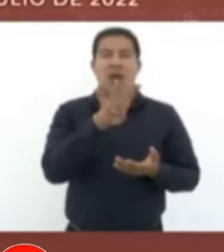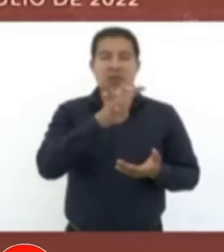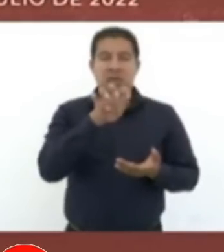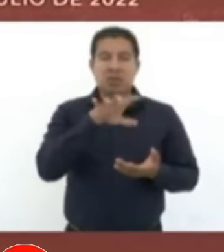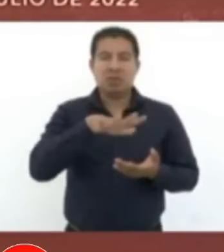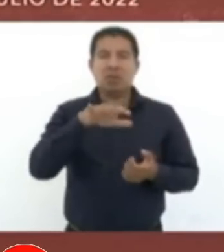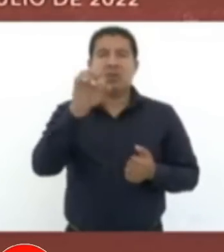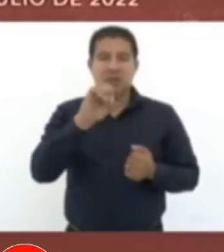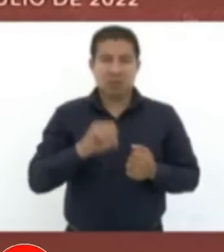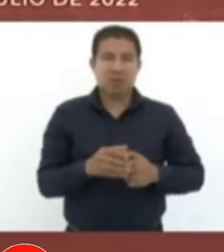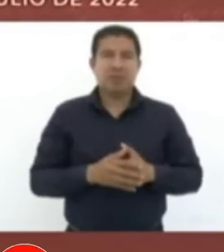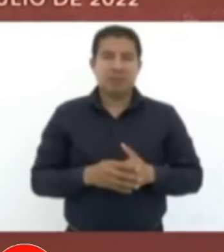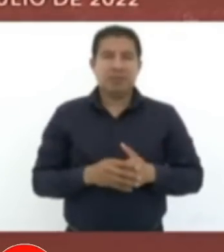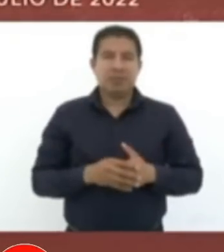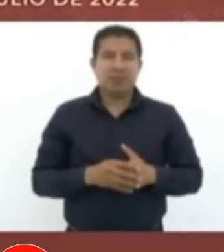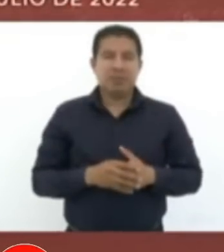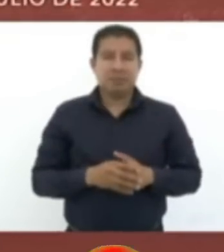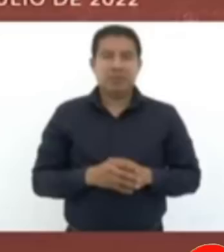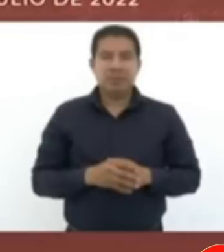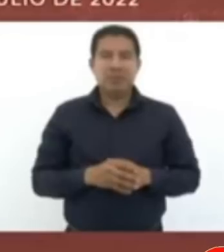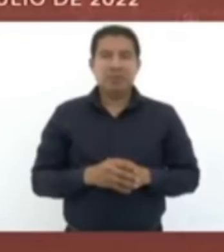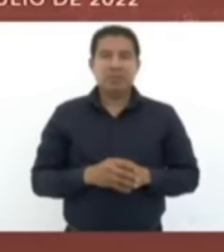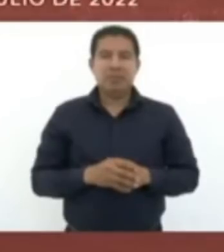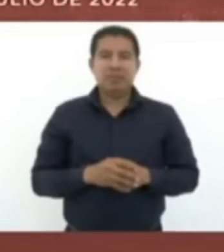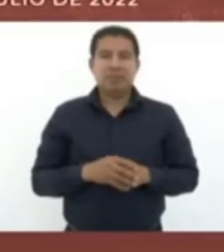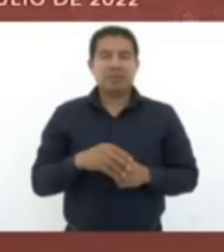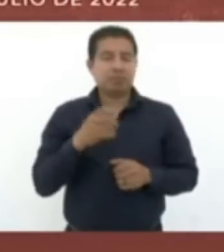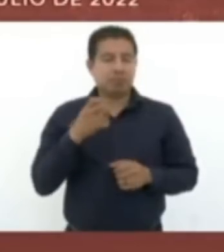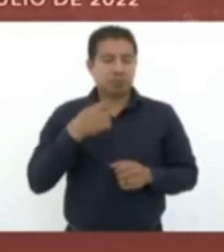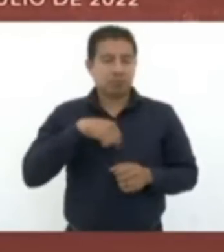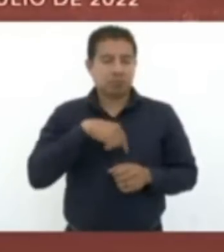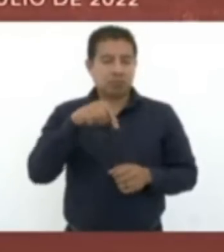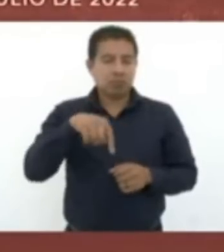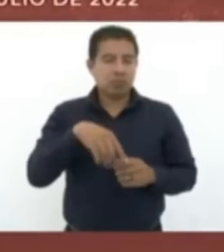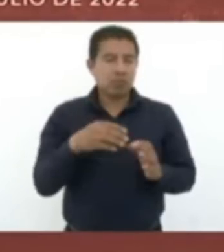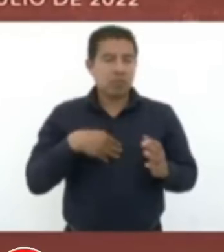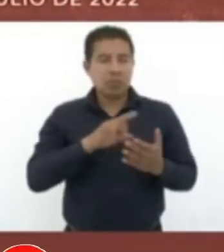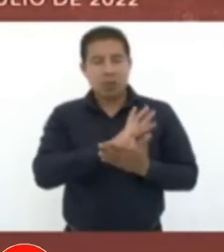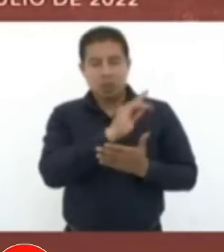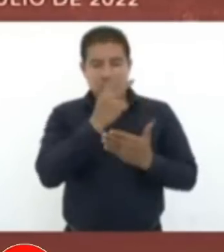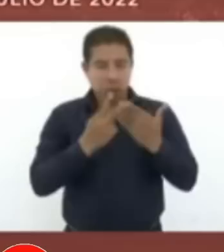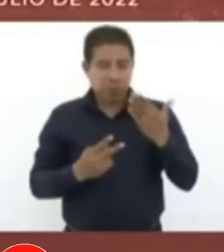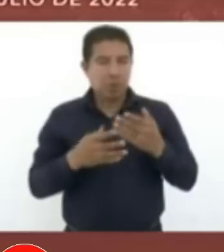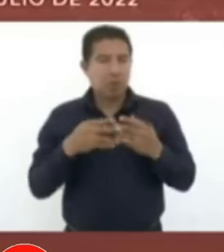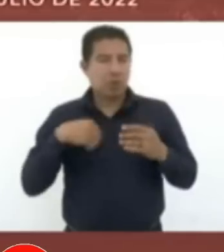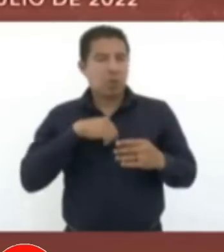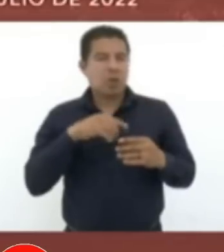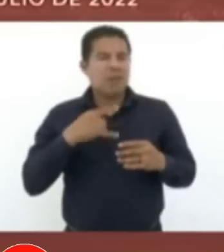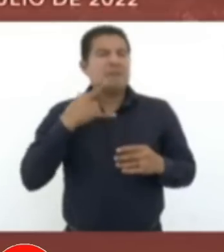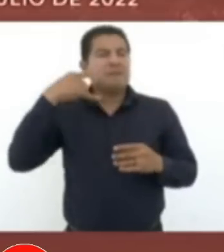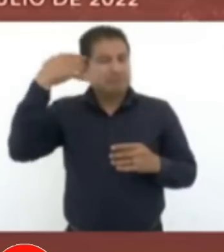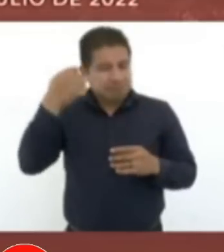municipio de Ococingo. Todos estos programas se van a reforzar.